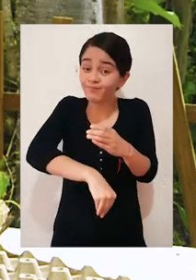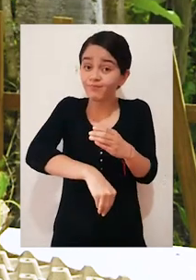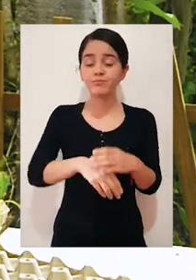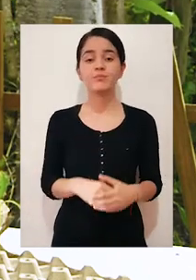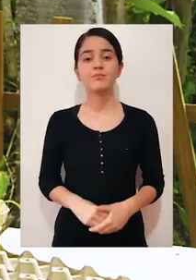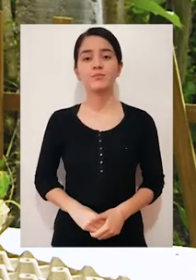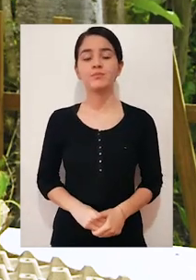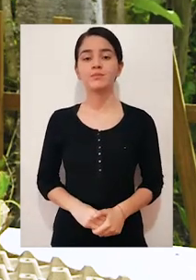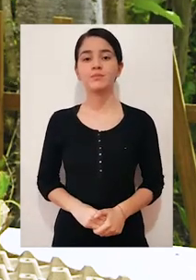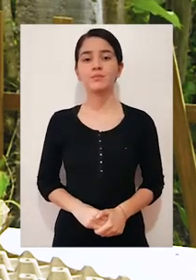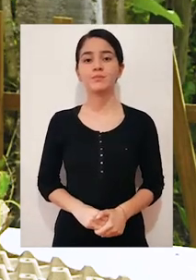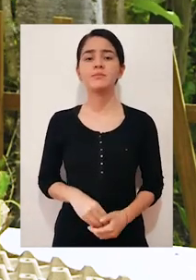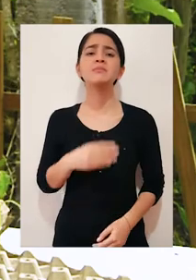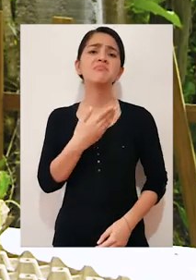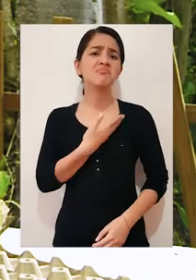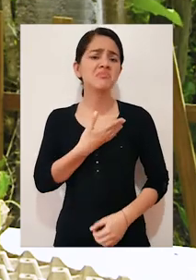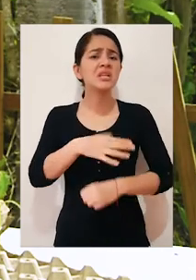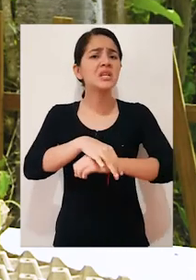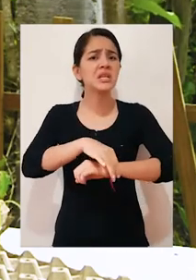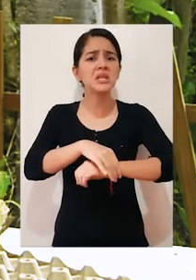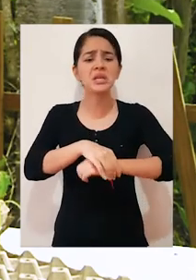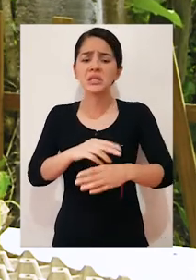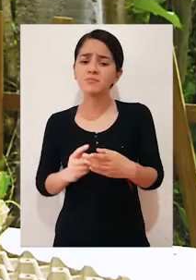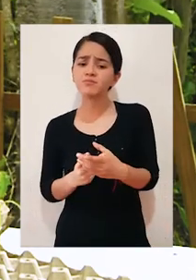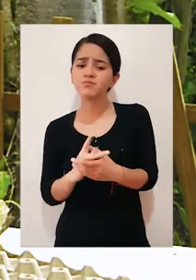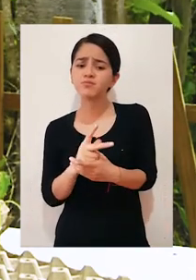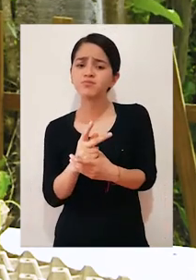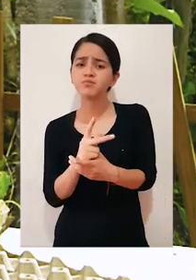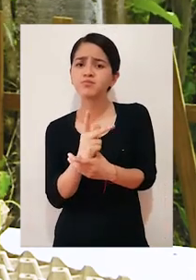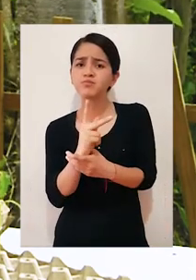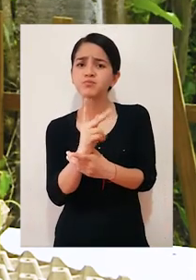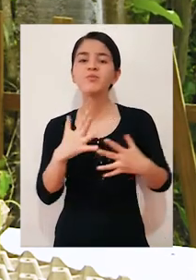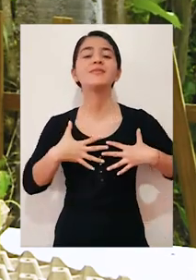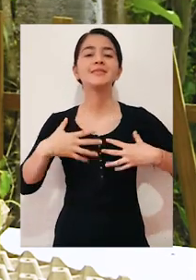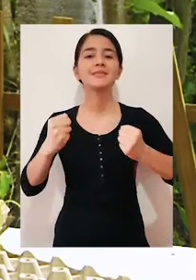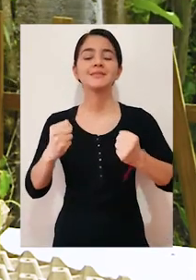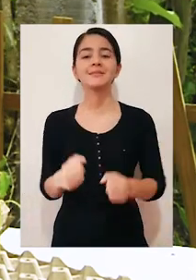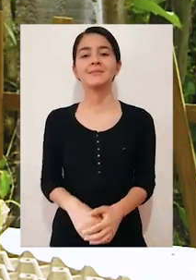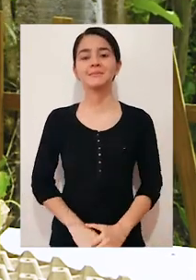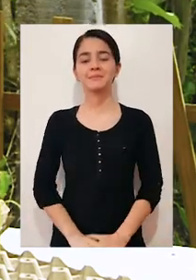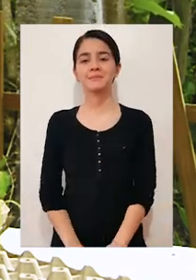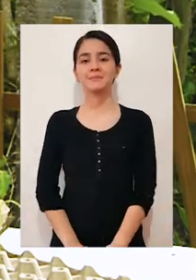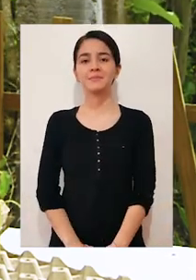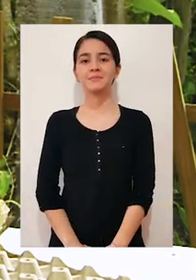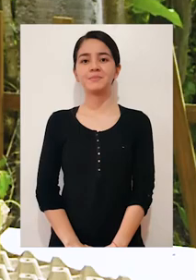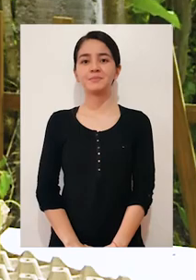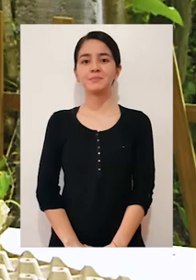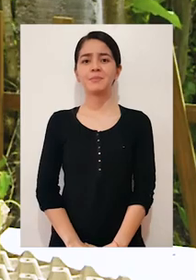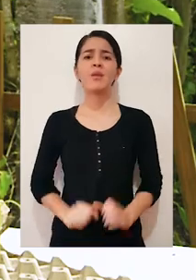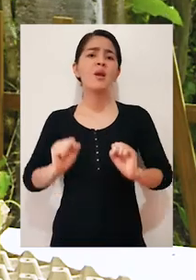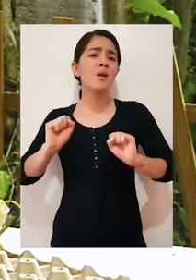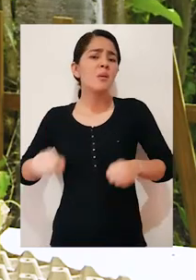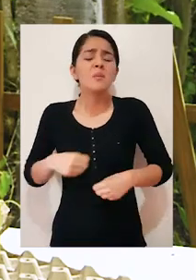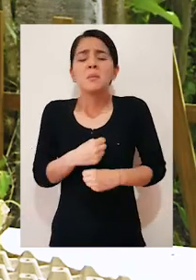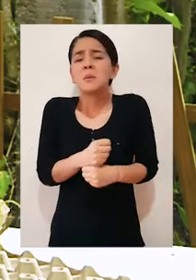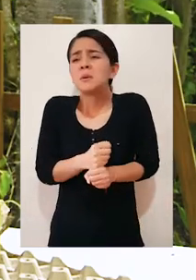Y tiene suficiente tierra para que esta pueda estar segura y para que se pueda nutrir de ella. Podemos hacer diferentes